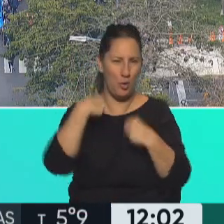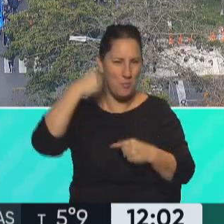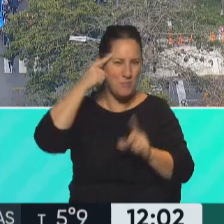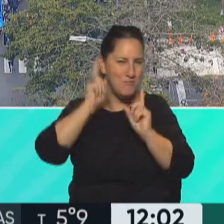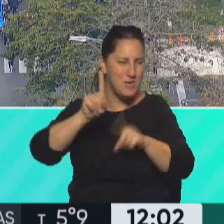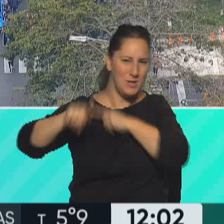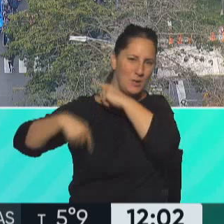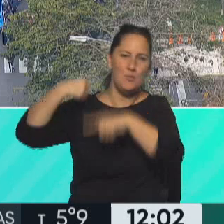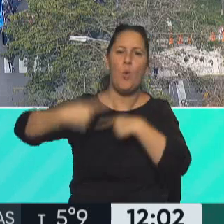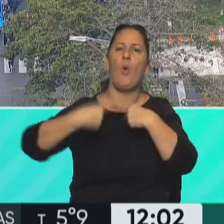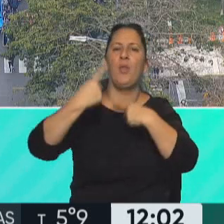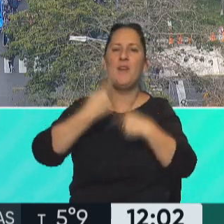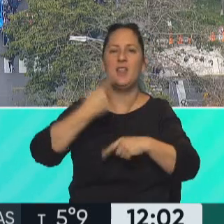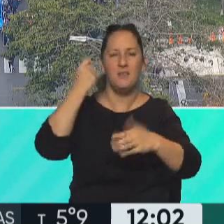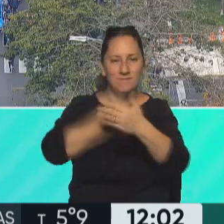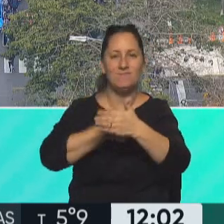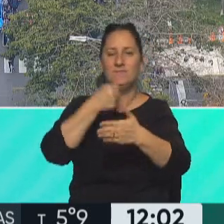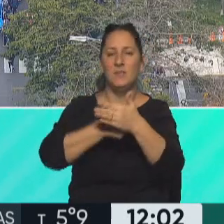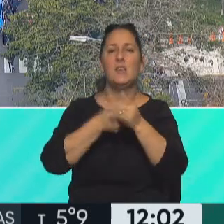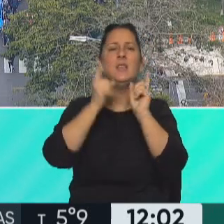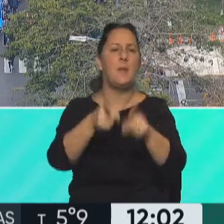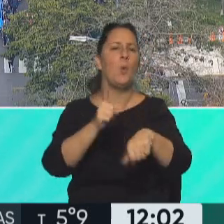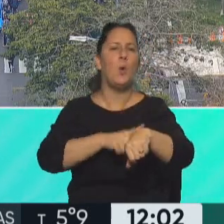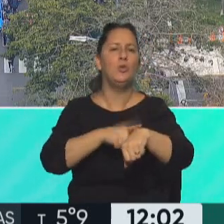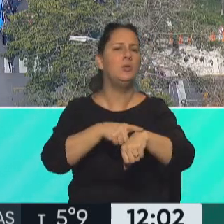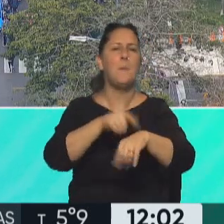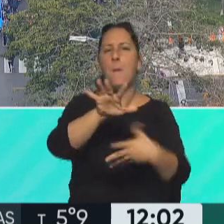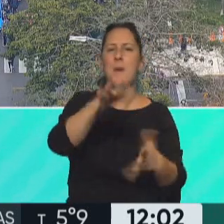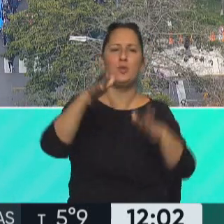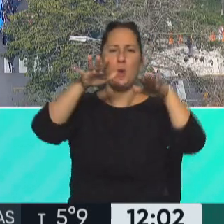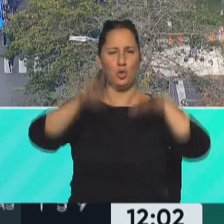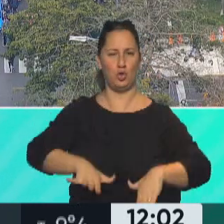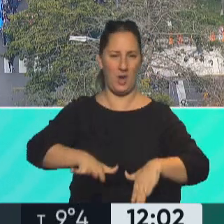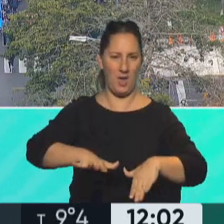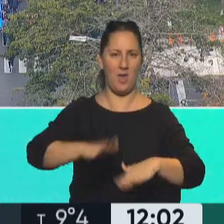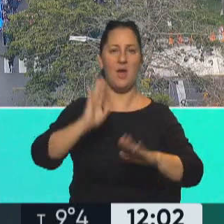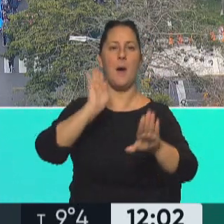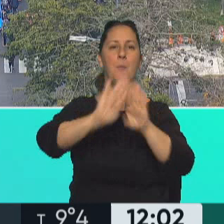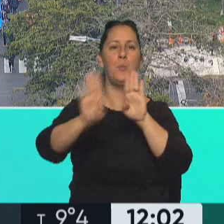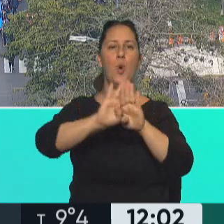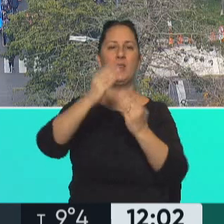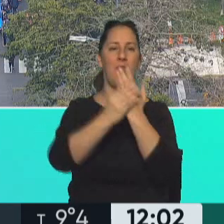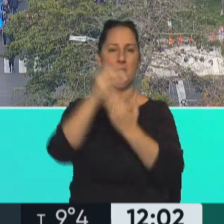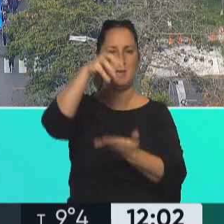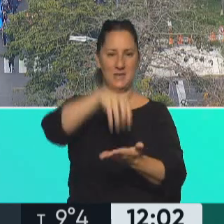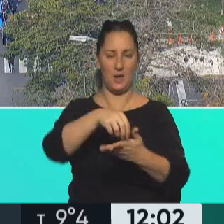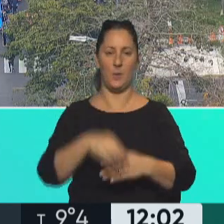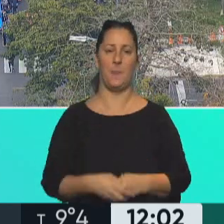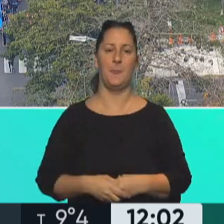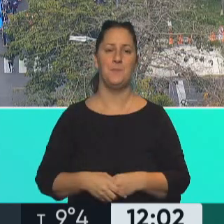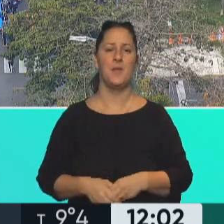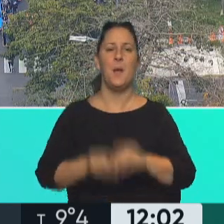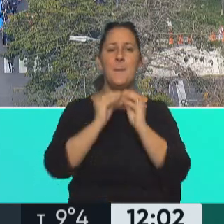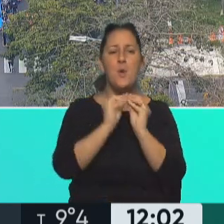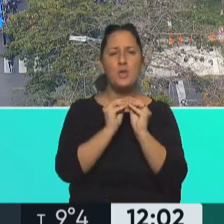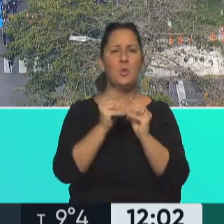adelante las diferentes jornadas de lucha. Y además, ¿cuánto tiempo prevé quedarse aquí en la puerta del Ministerio de Desarrollo? Sí, mirá, el motivo es también